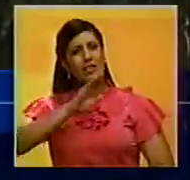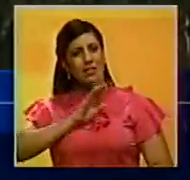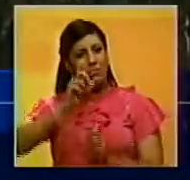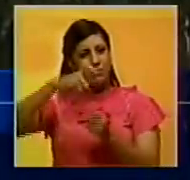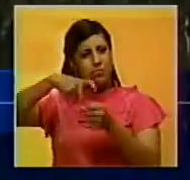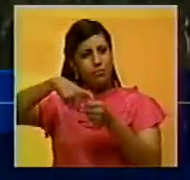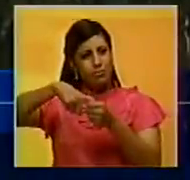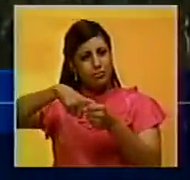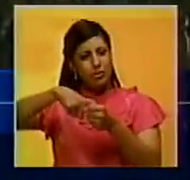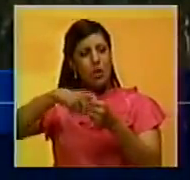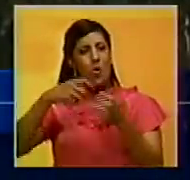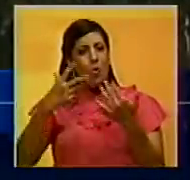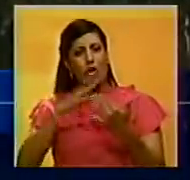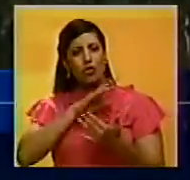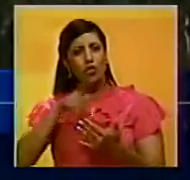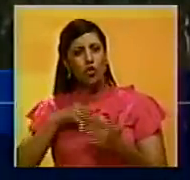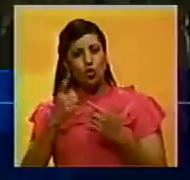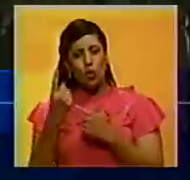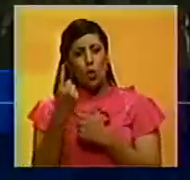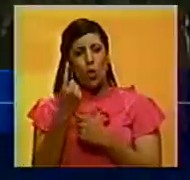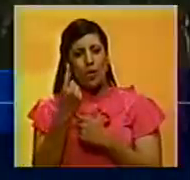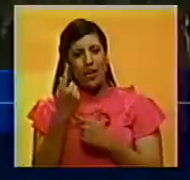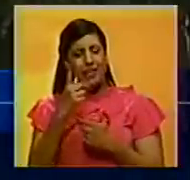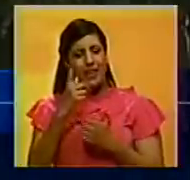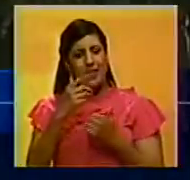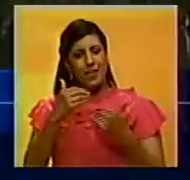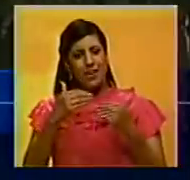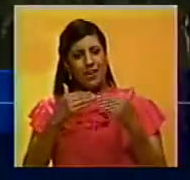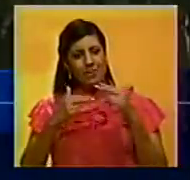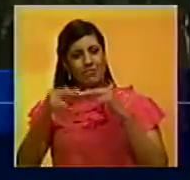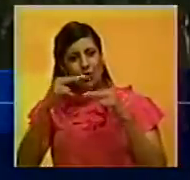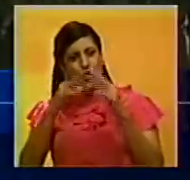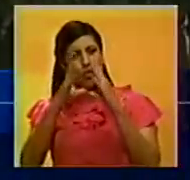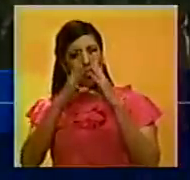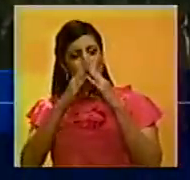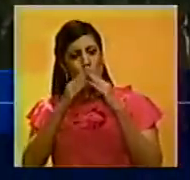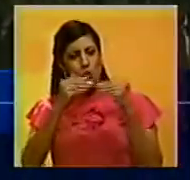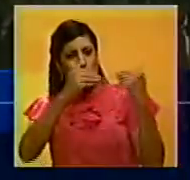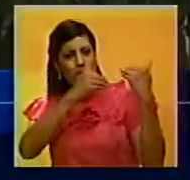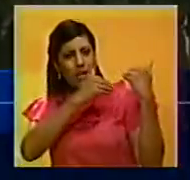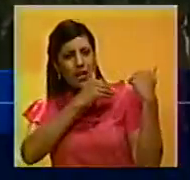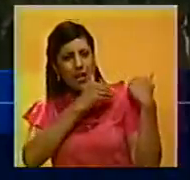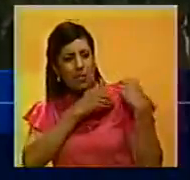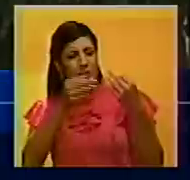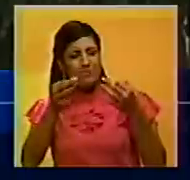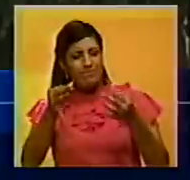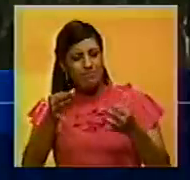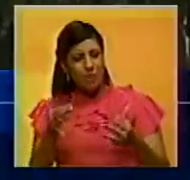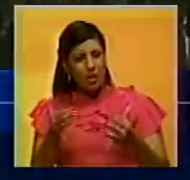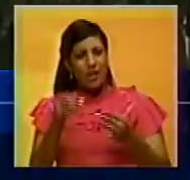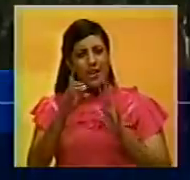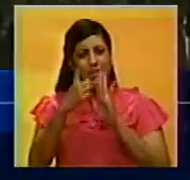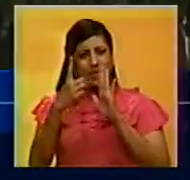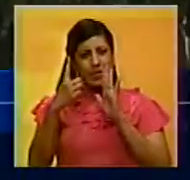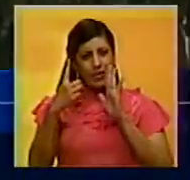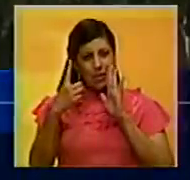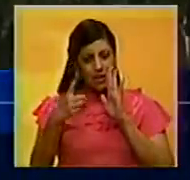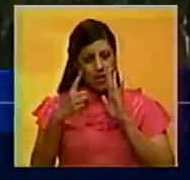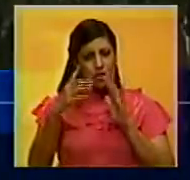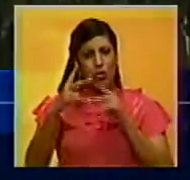pertenece cuando estamos obligados a erigirnos a toda costa en garantes de sus derechos,